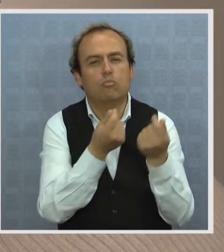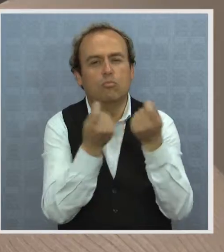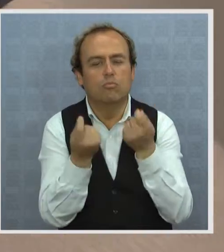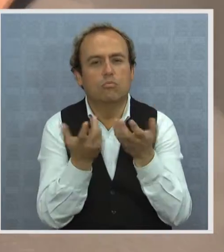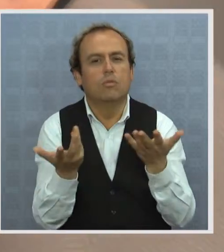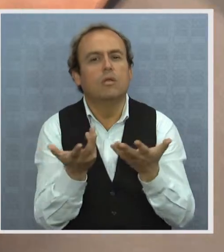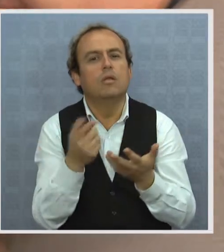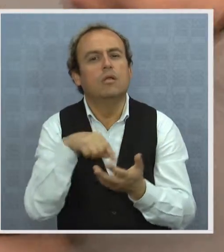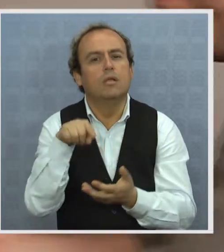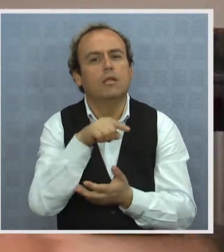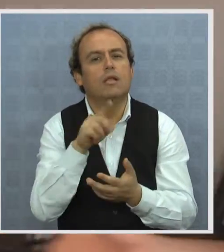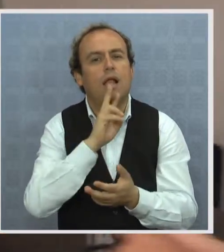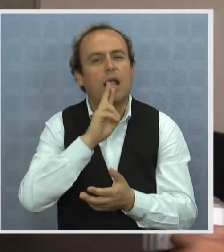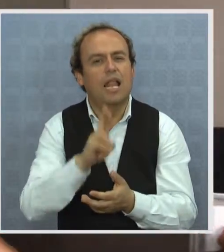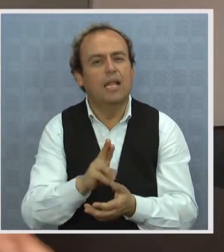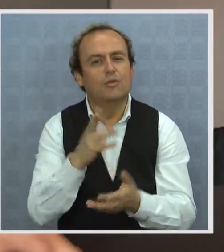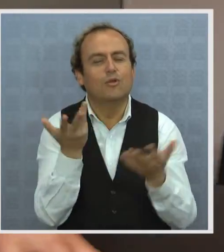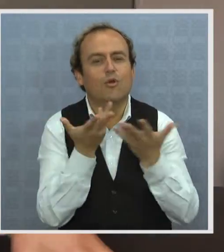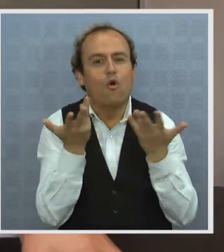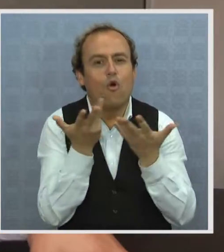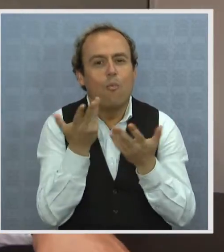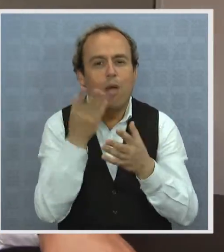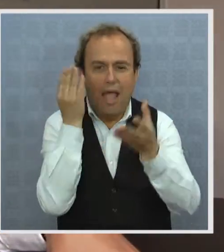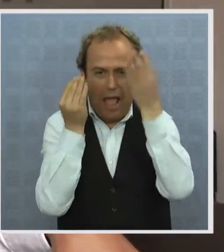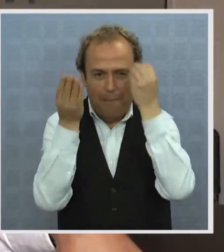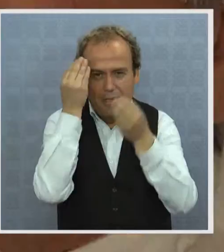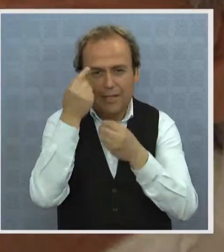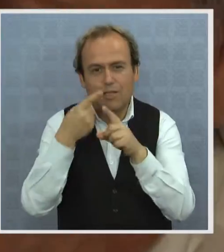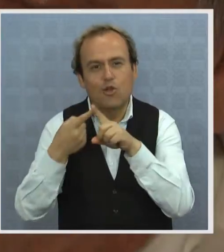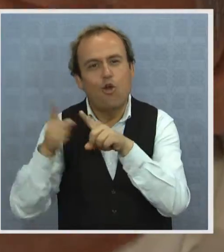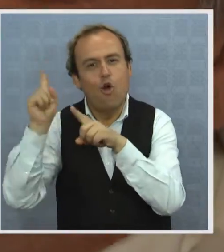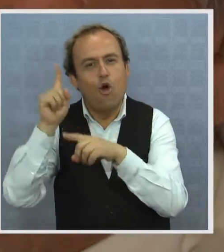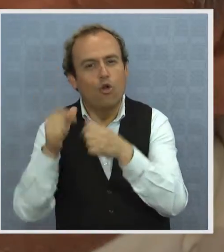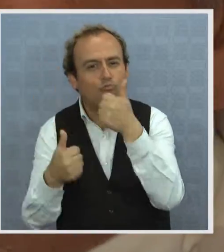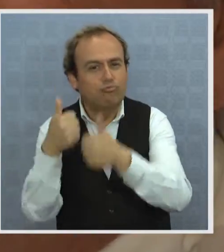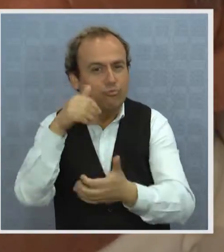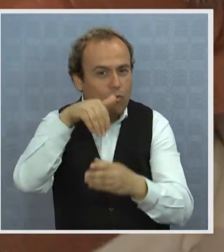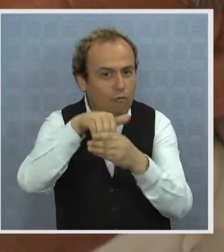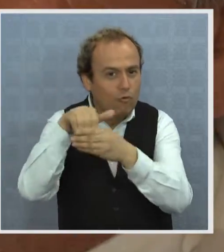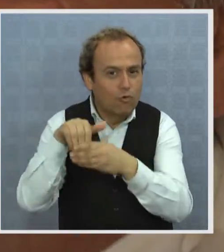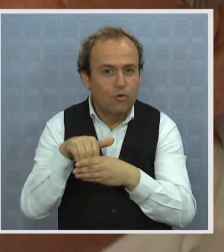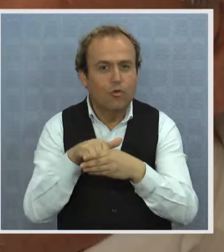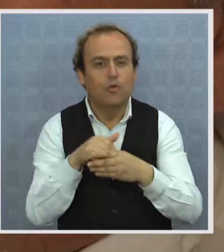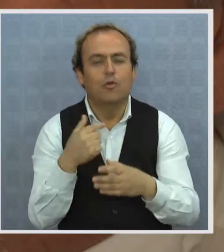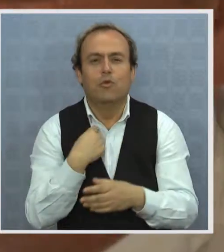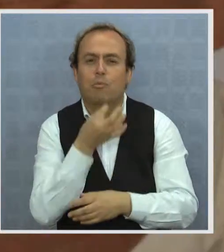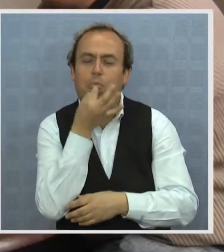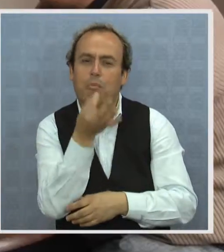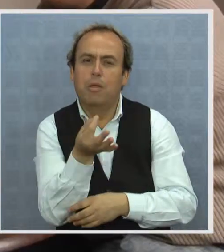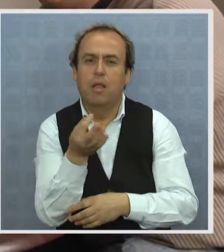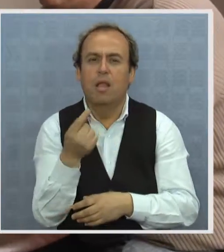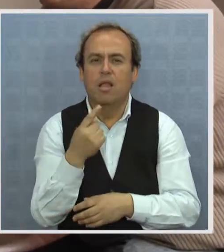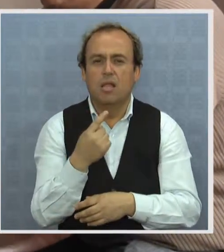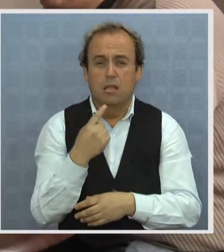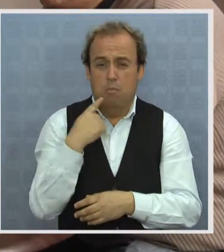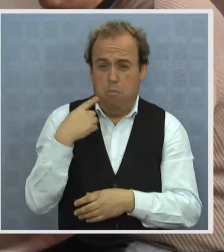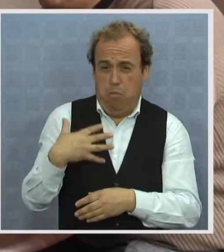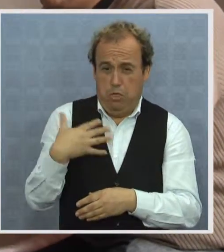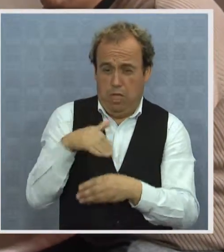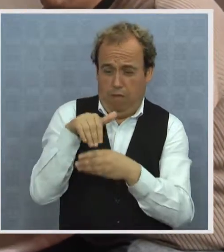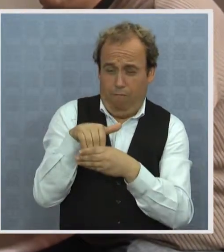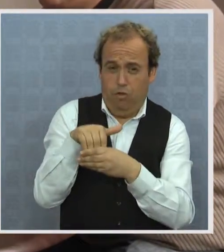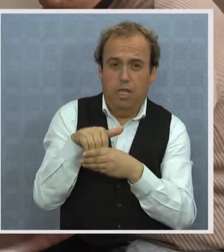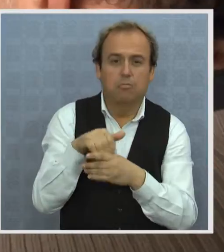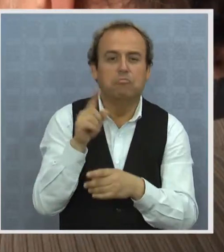Al mismo tiempo, consultado respecto a cómo ha sido su experiencia en otras elecciones, explicó que para él no es importante votar,